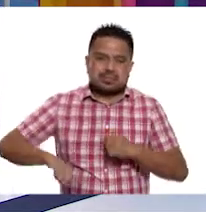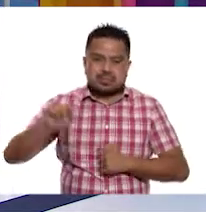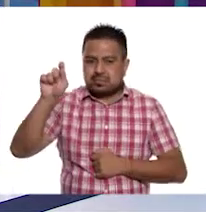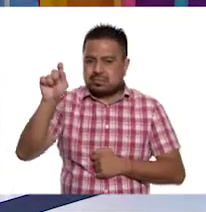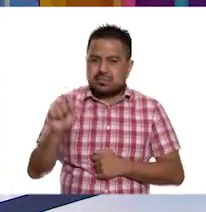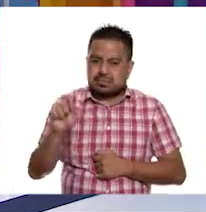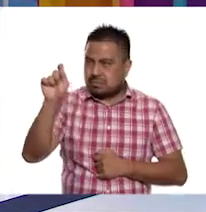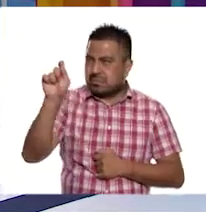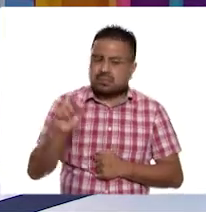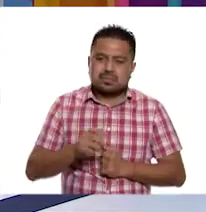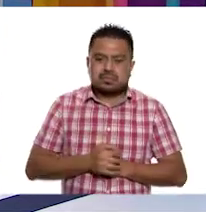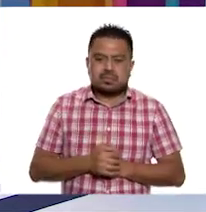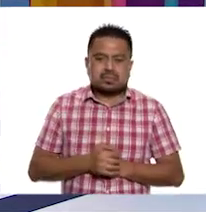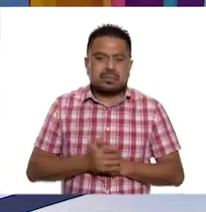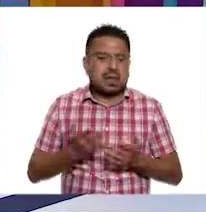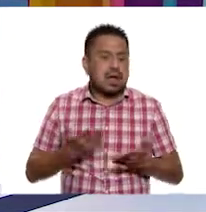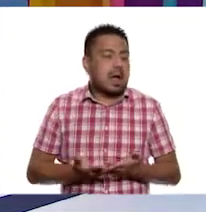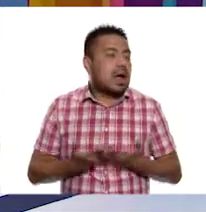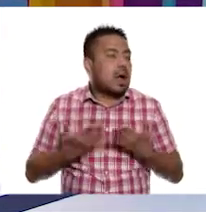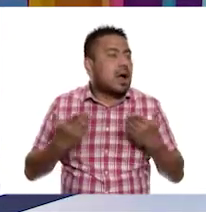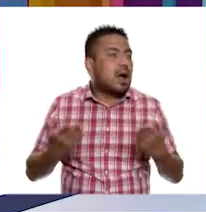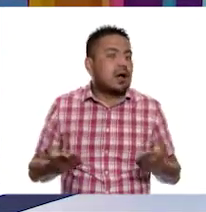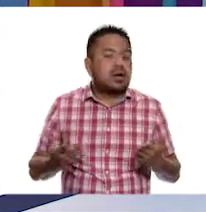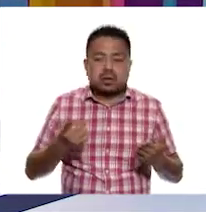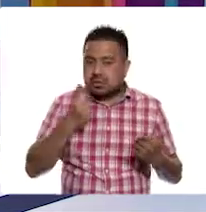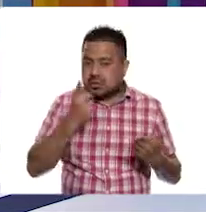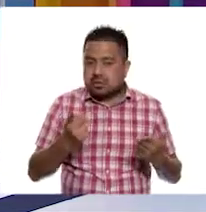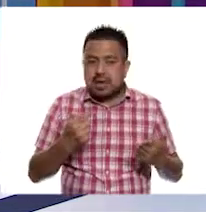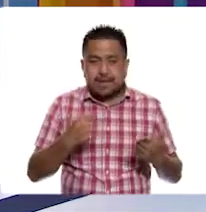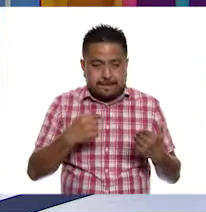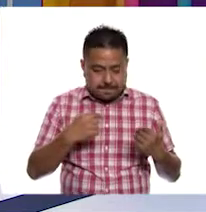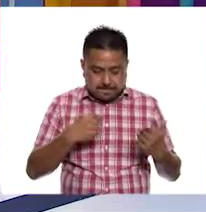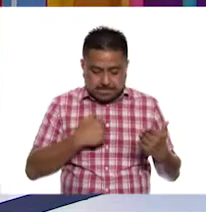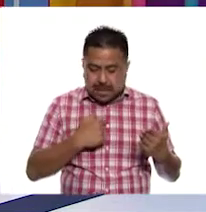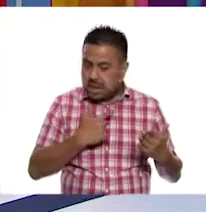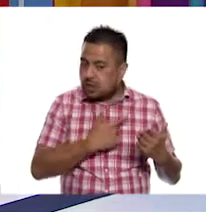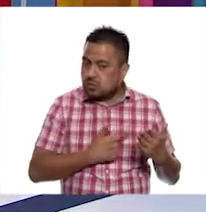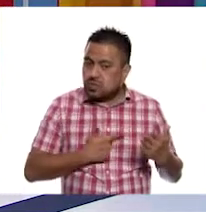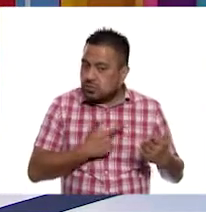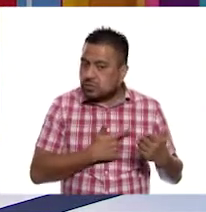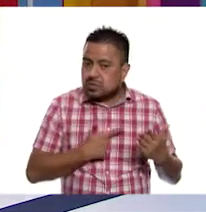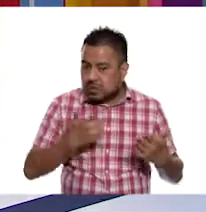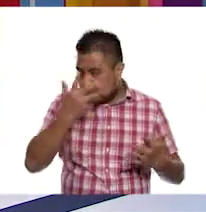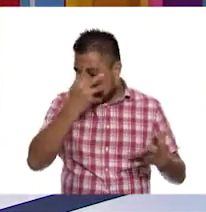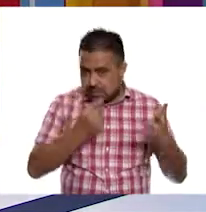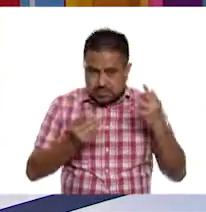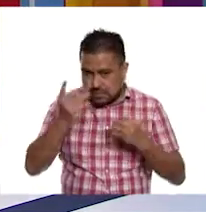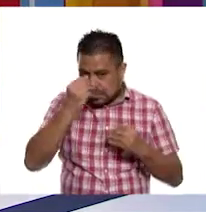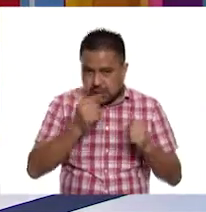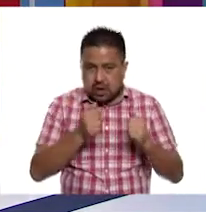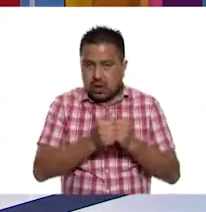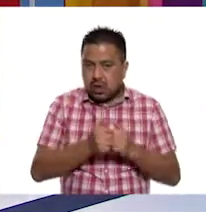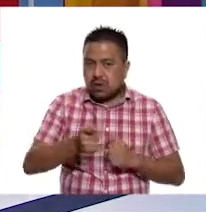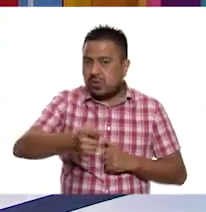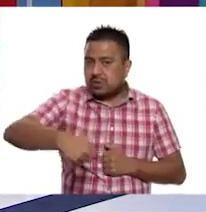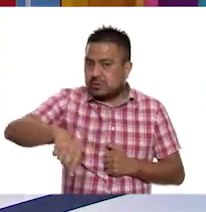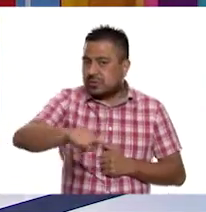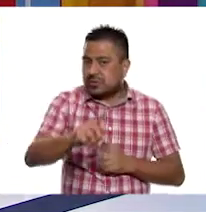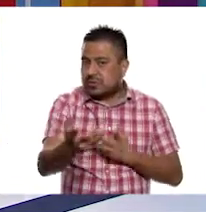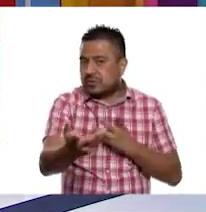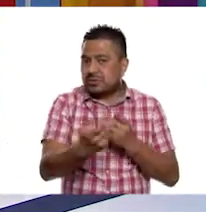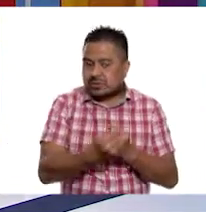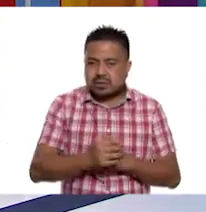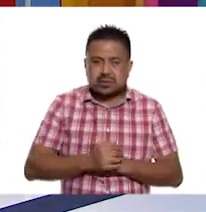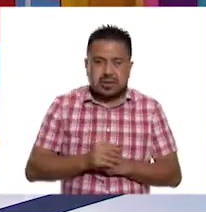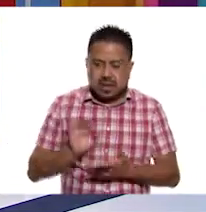Se lo quitamos y ahora dice... Me gusta aprender con ustedes.